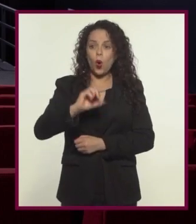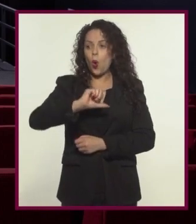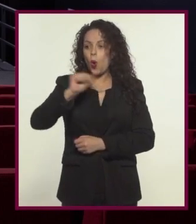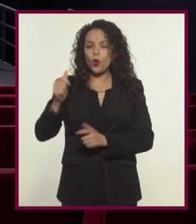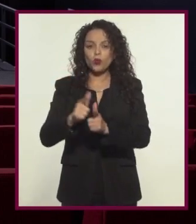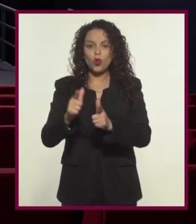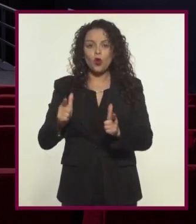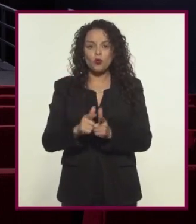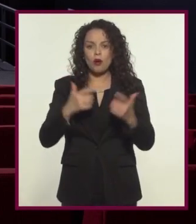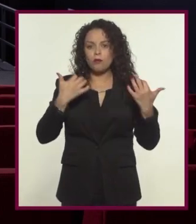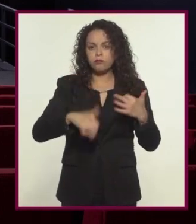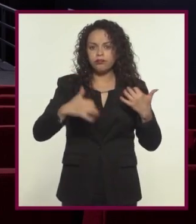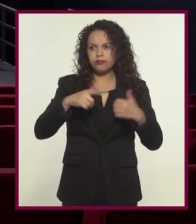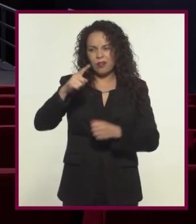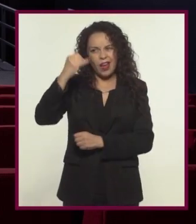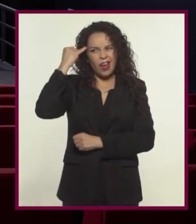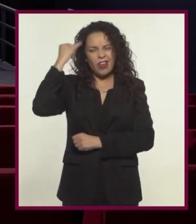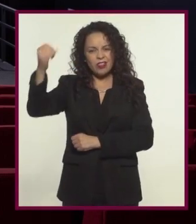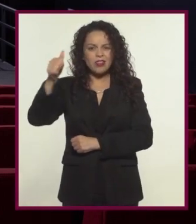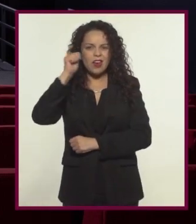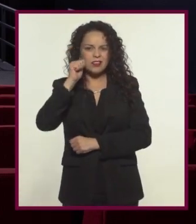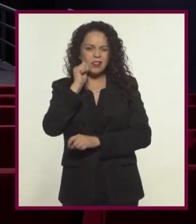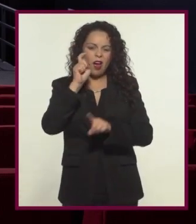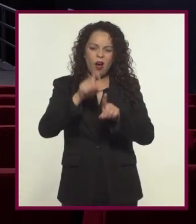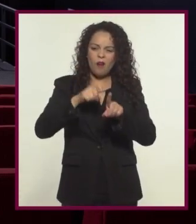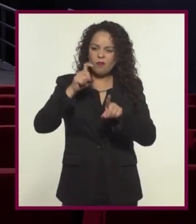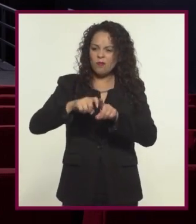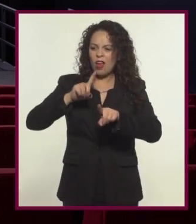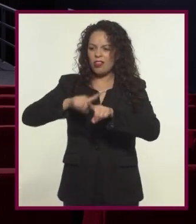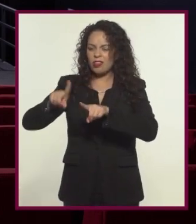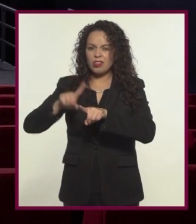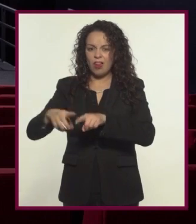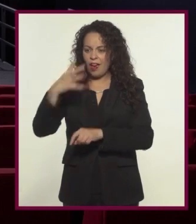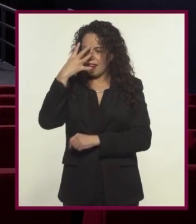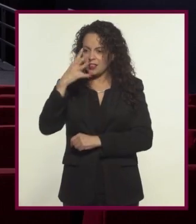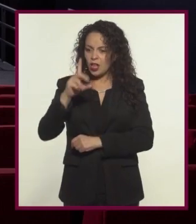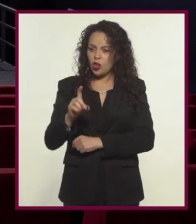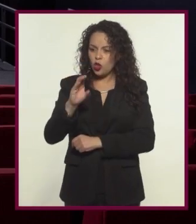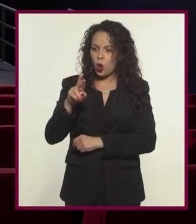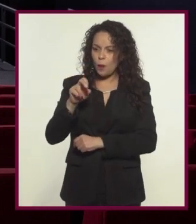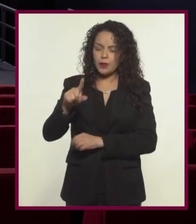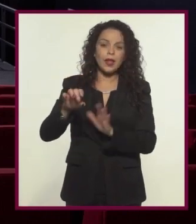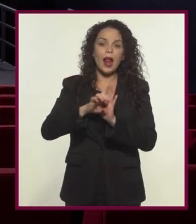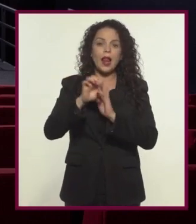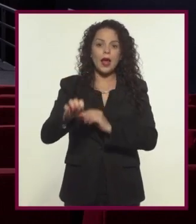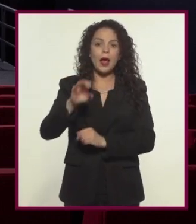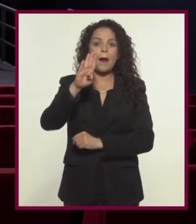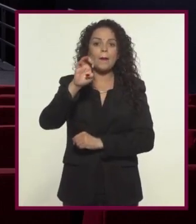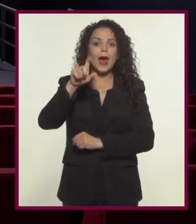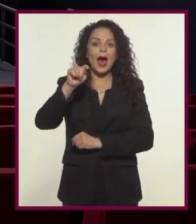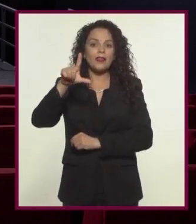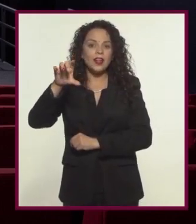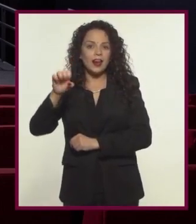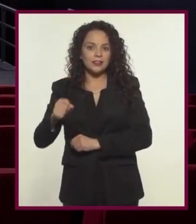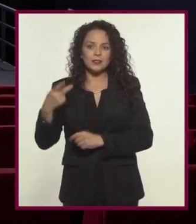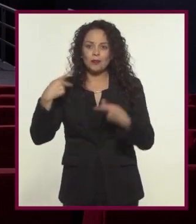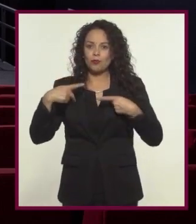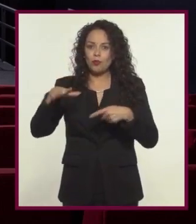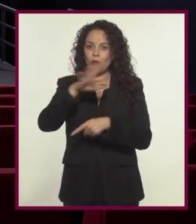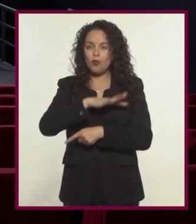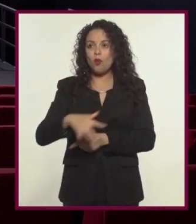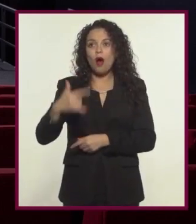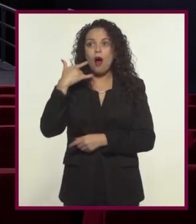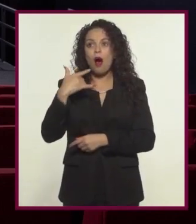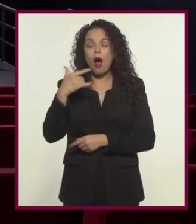O la historia de otra banda musical ficticia que se burla de todos los documentales serios en torno a los Beatles y a la